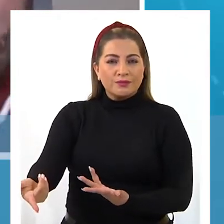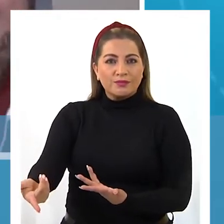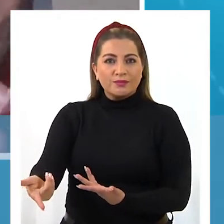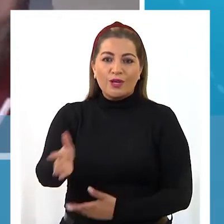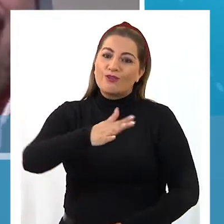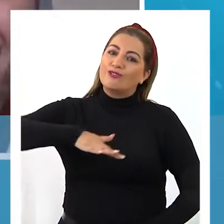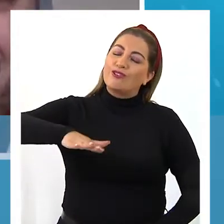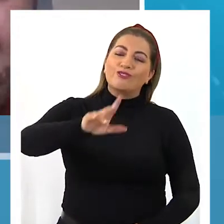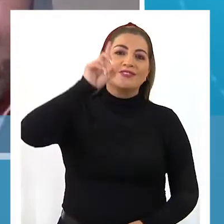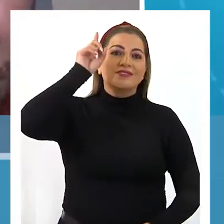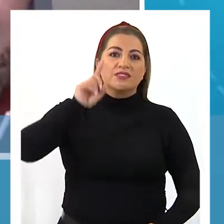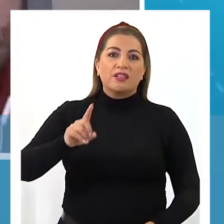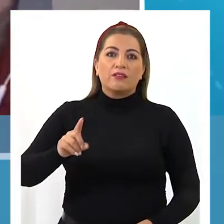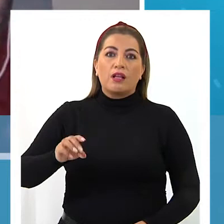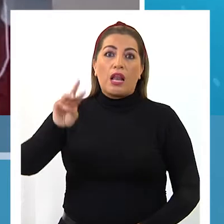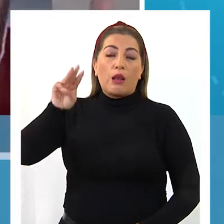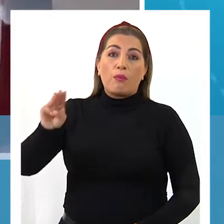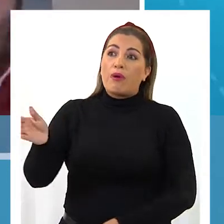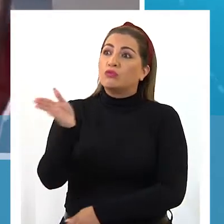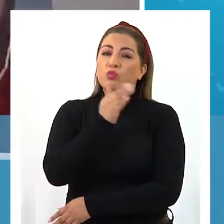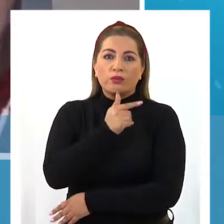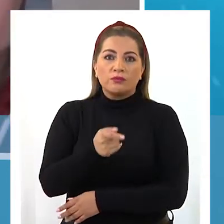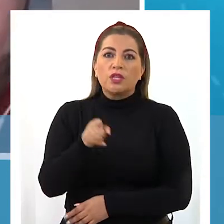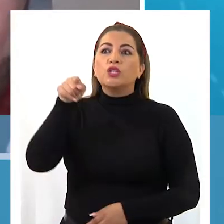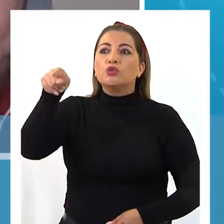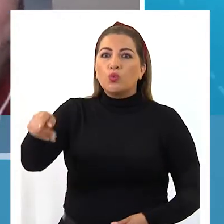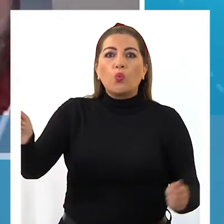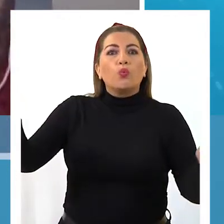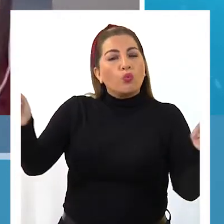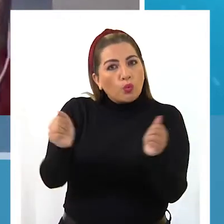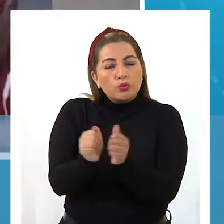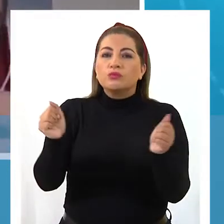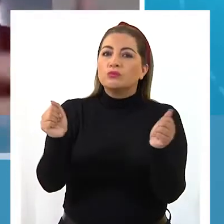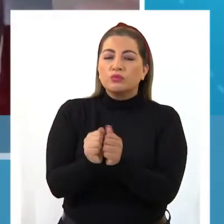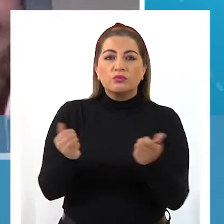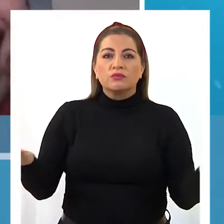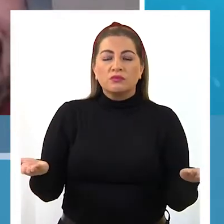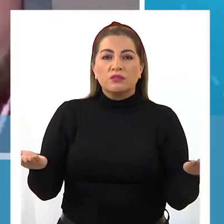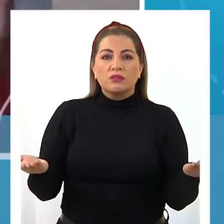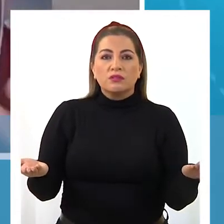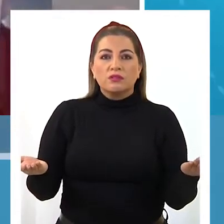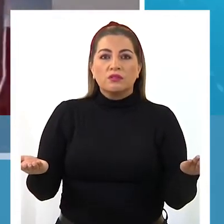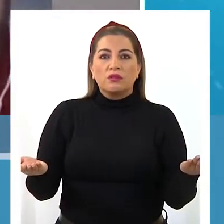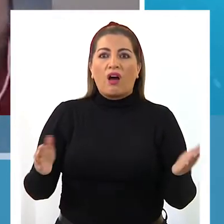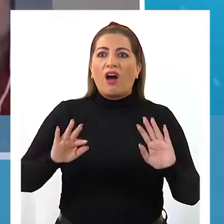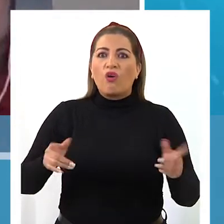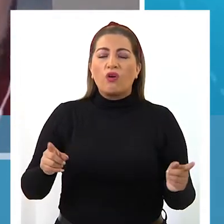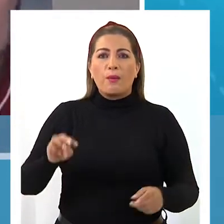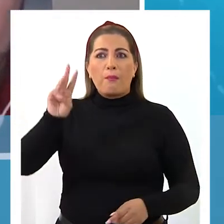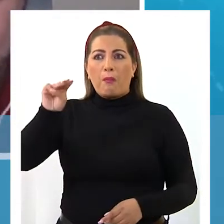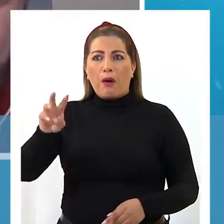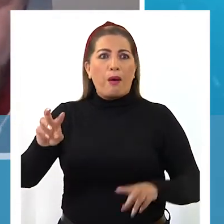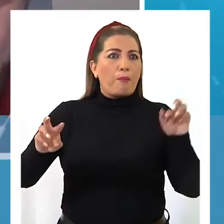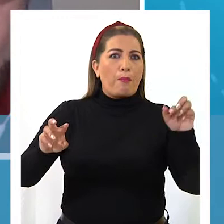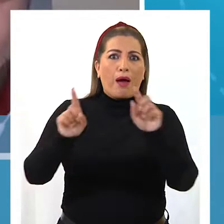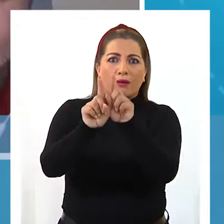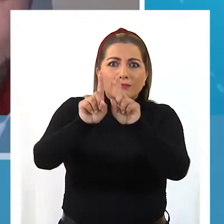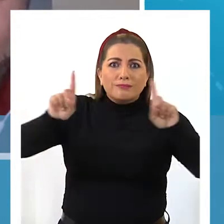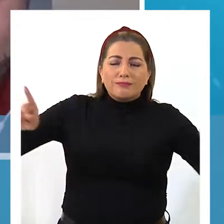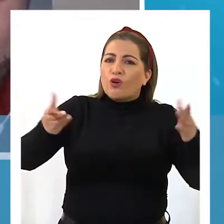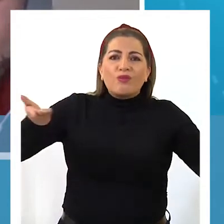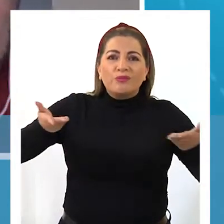Todos sabemos que ya no está la madre. Entonces, ¿tienes que estar tú al lado de él o se van a tener que separar? ¿Cómo va ser ese proceso?